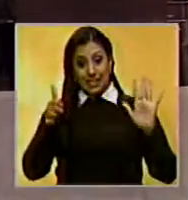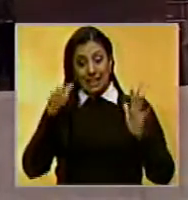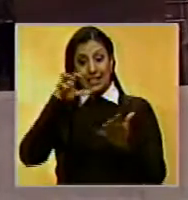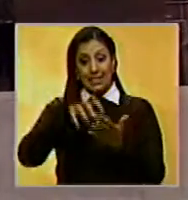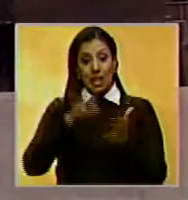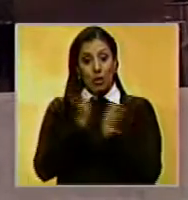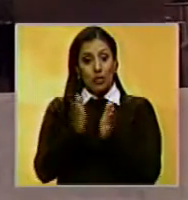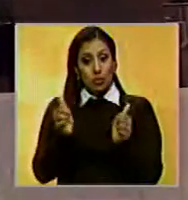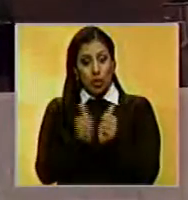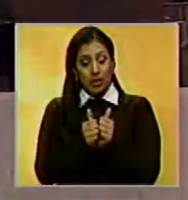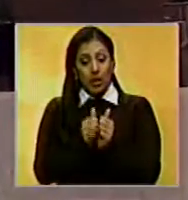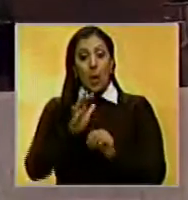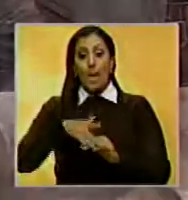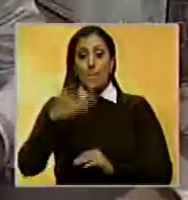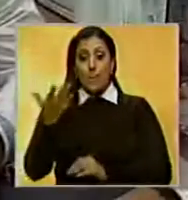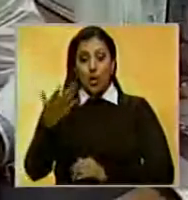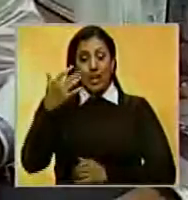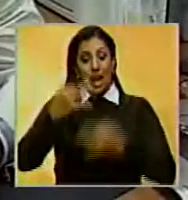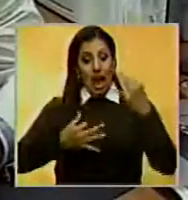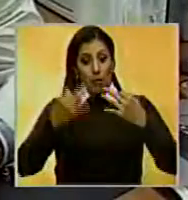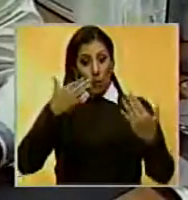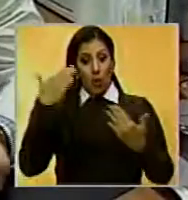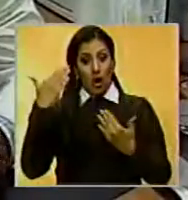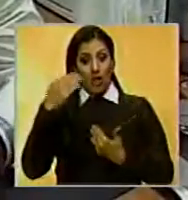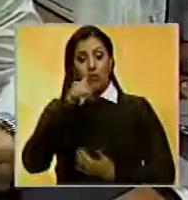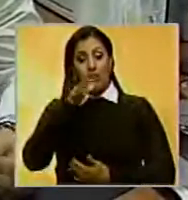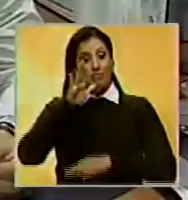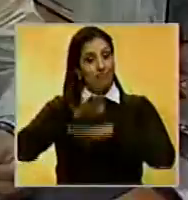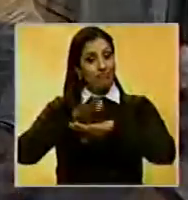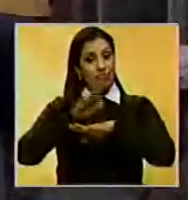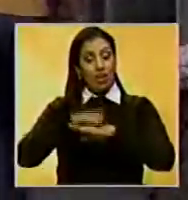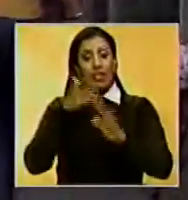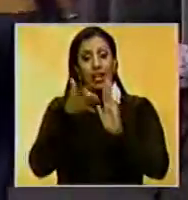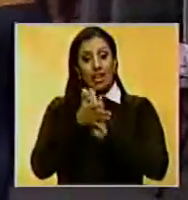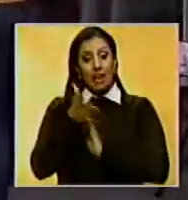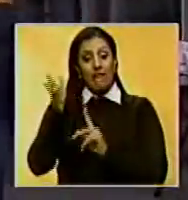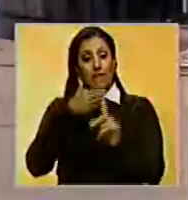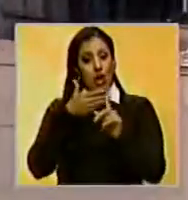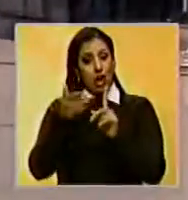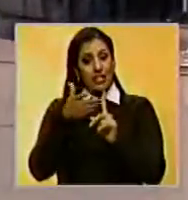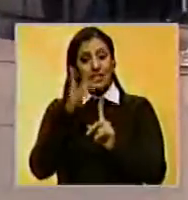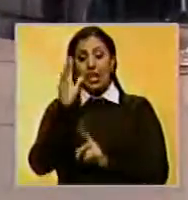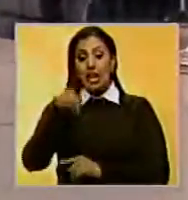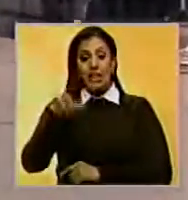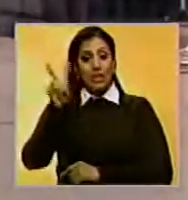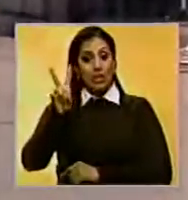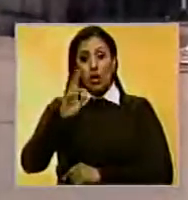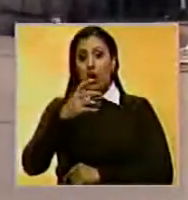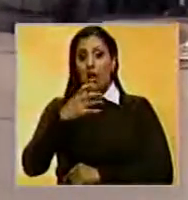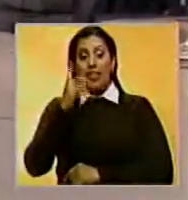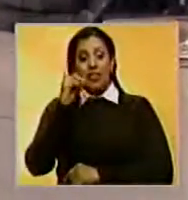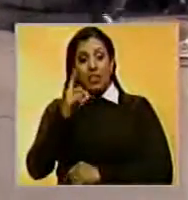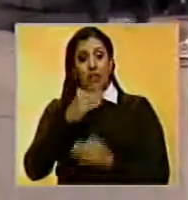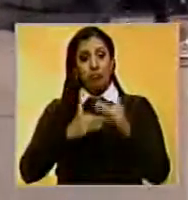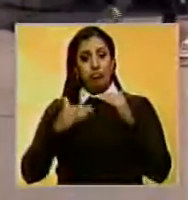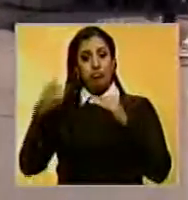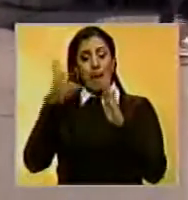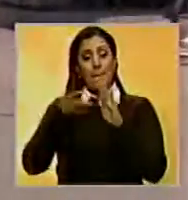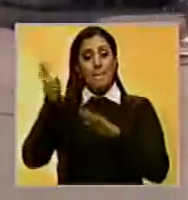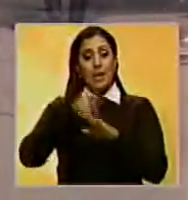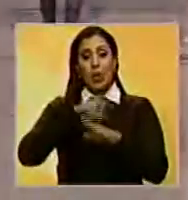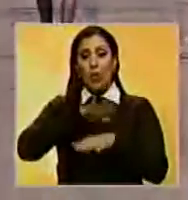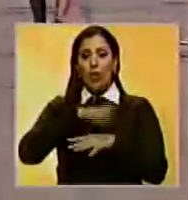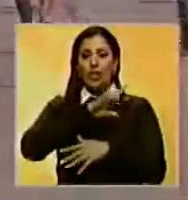en el estado de Anzuategui, por lo que el abogado Manuel Ferreira manifestó que la violencia de género en Venezuela va en aumento debido a los